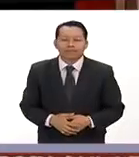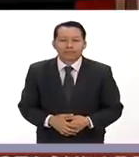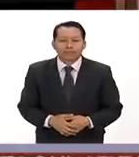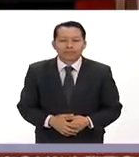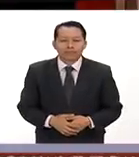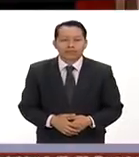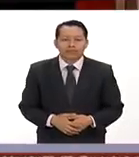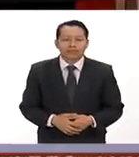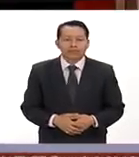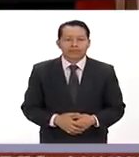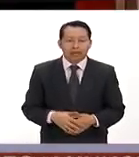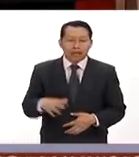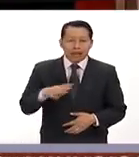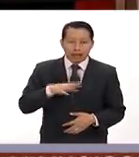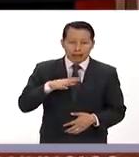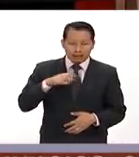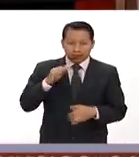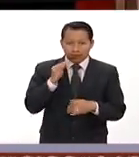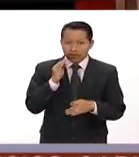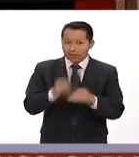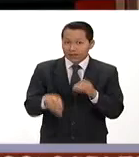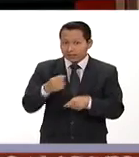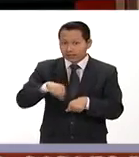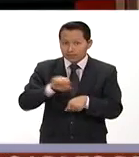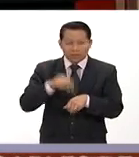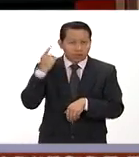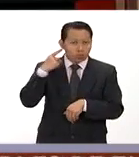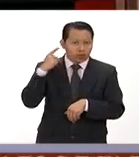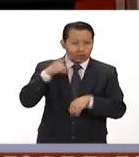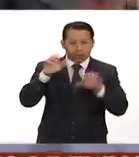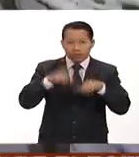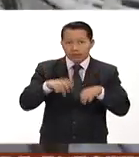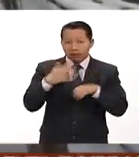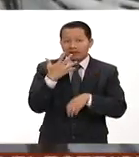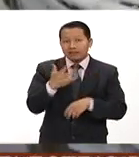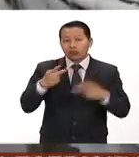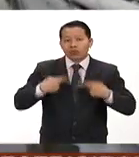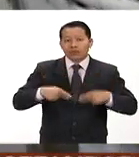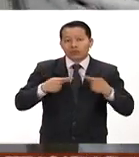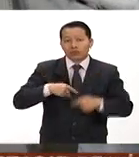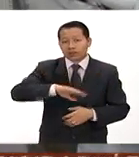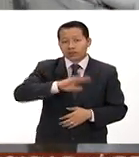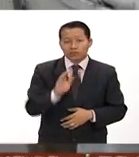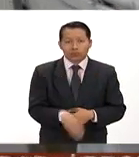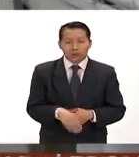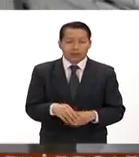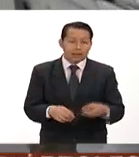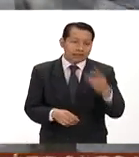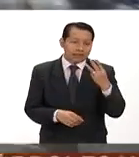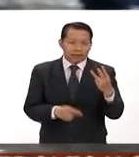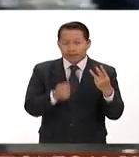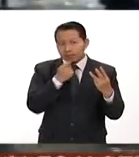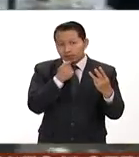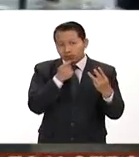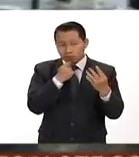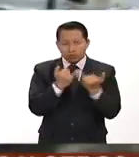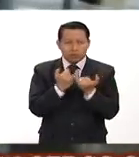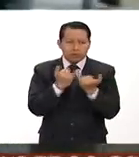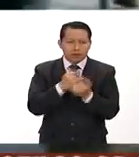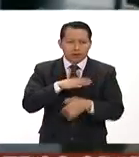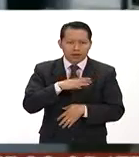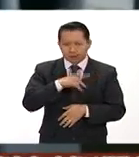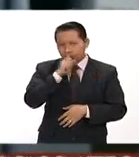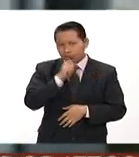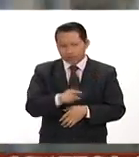la tormenta que se registró este fin de semana en Durango dejó como saldo cinco personas muertas tres de ellas menores de edad además las lluvias provocaron